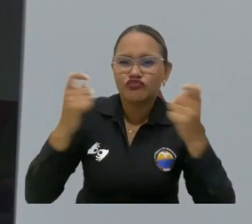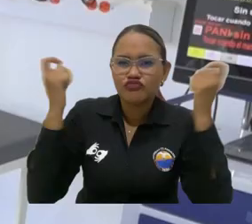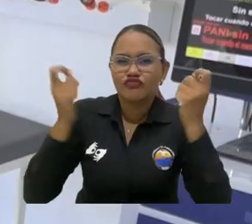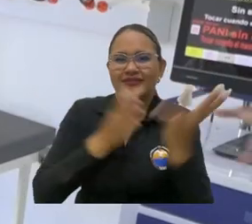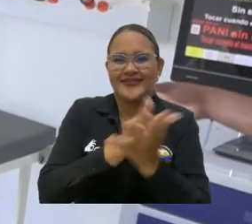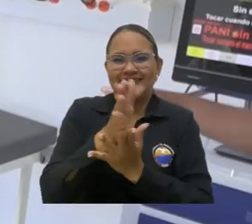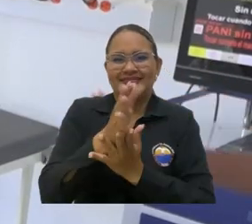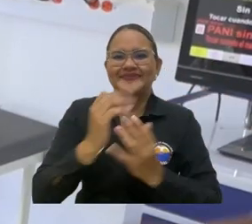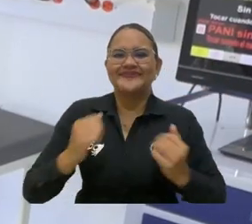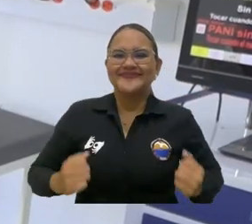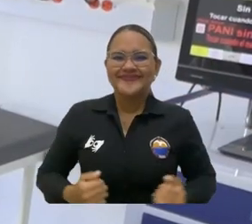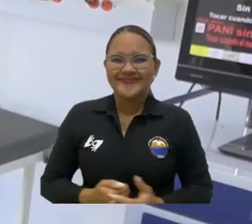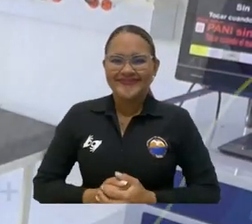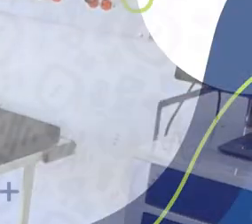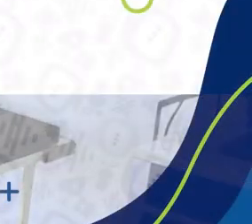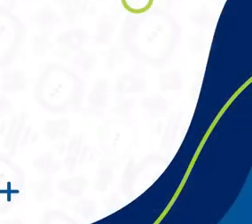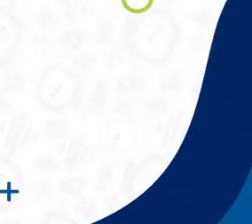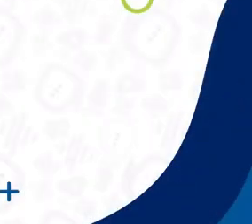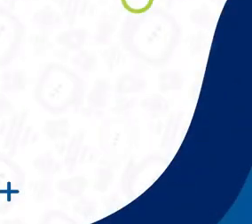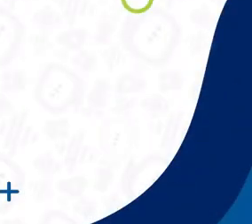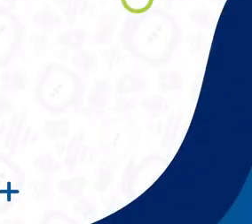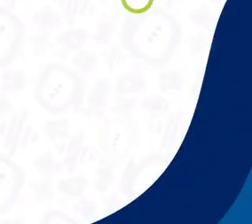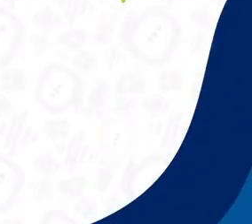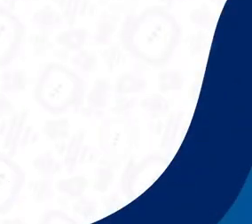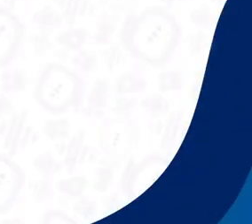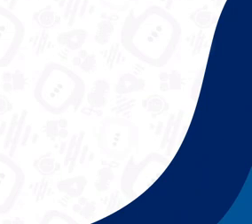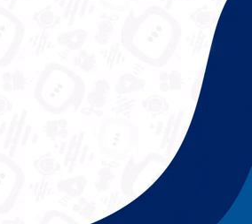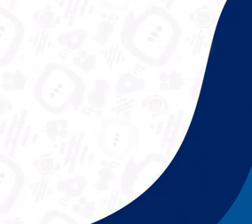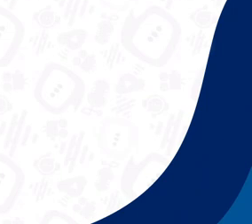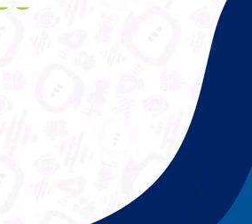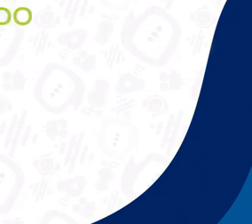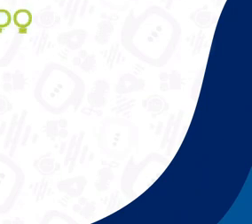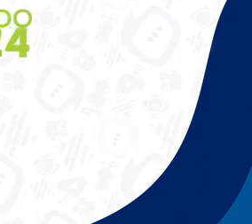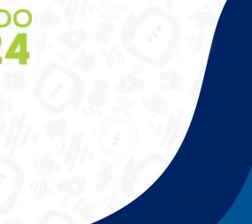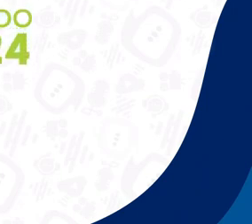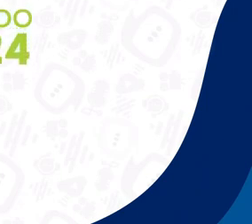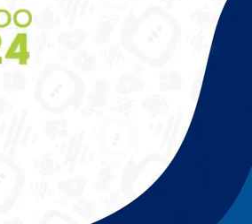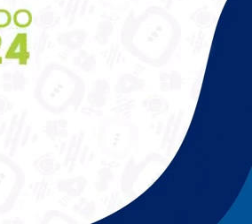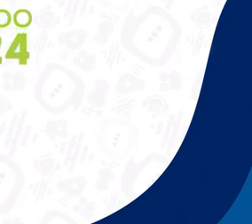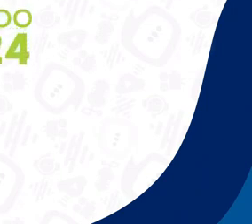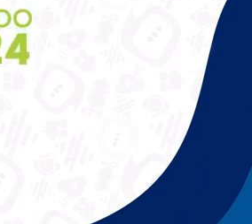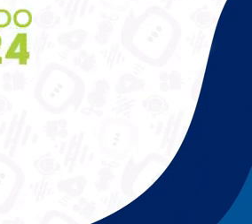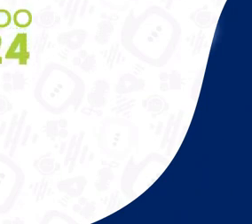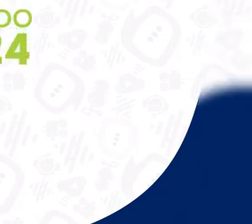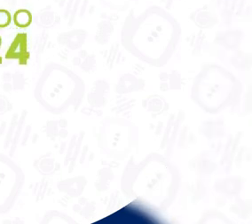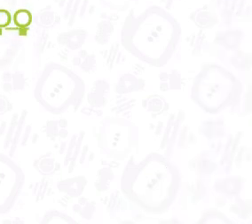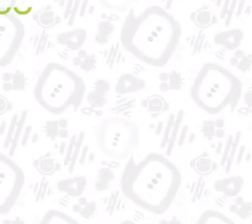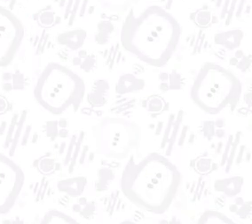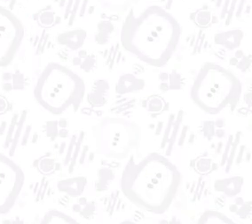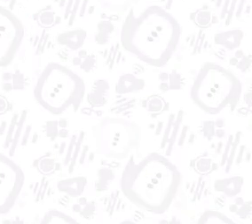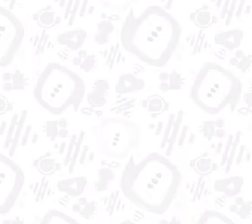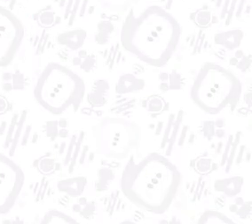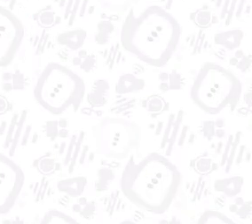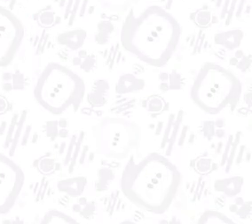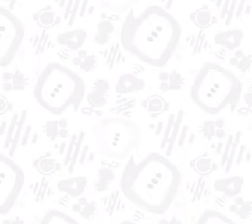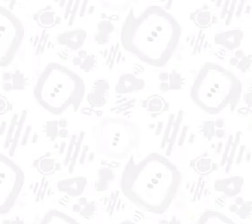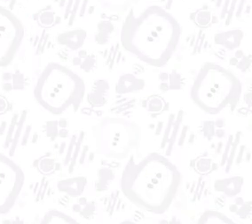de aplicación de la oferta académica. Universidad del Magdalena, aún más incluyente e innovadora.